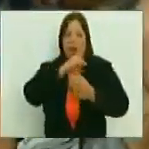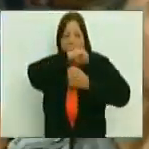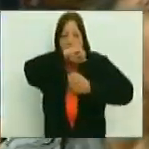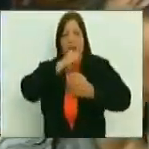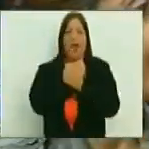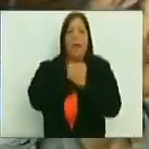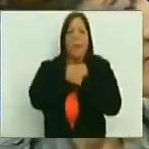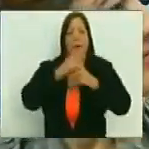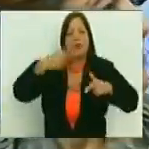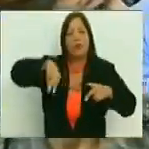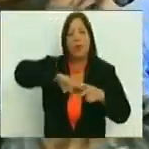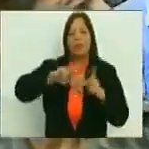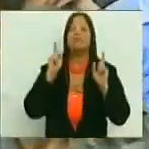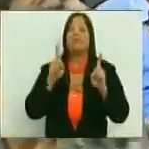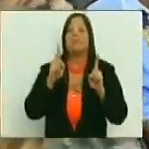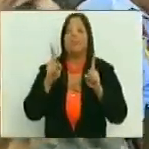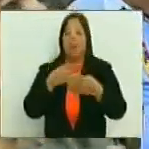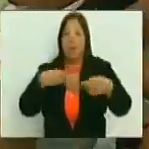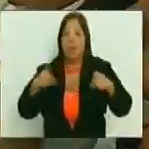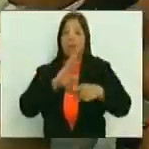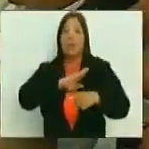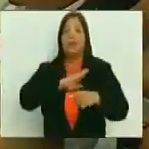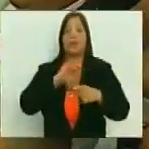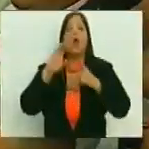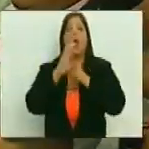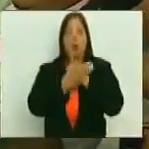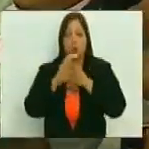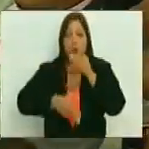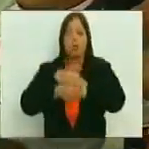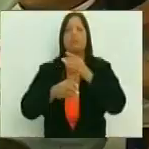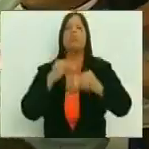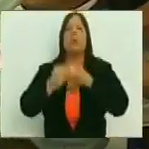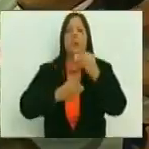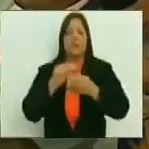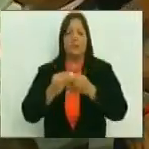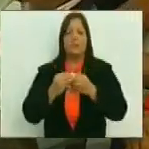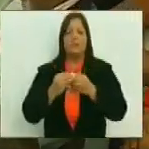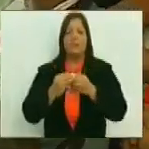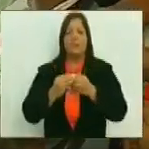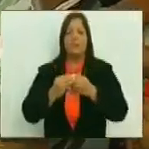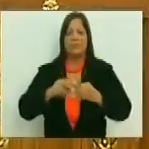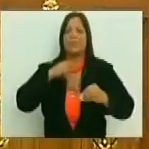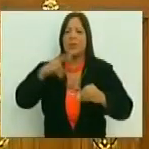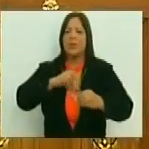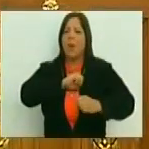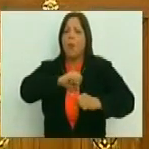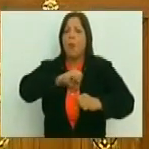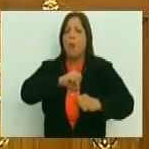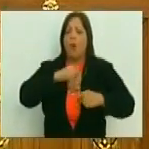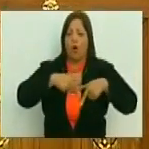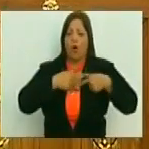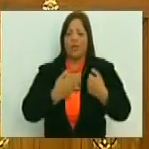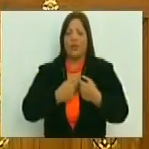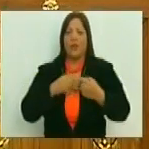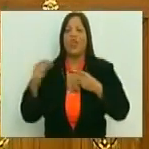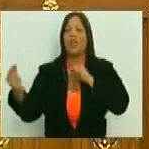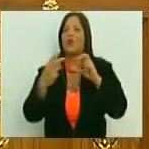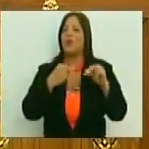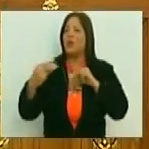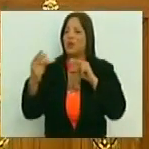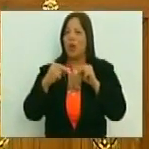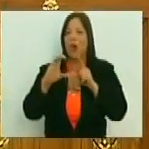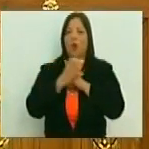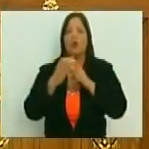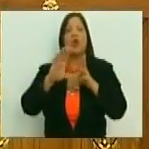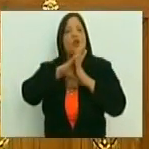Venezuela. Así que vamos a garantizar que la cultura sea el pulmón y el corazón de la discusión, la cultura